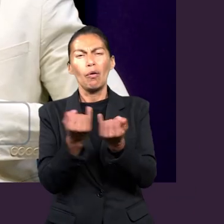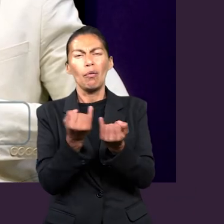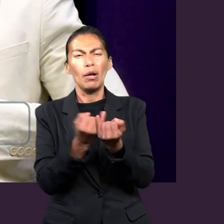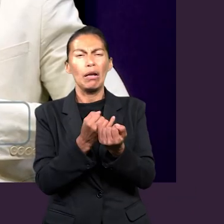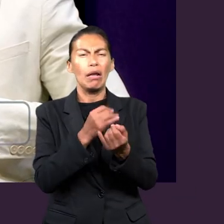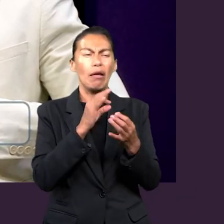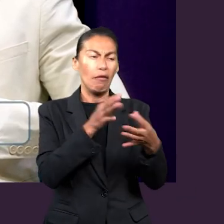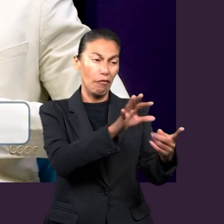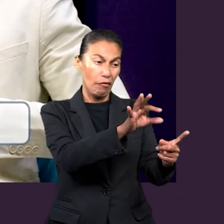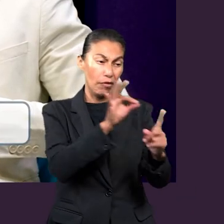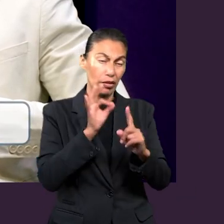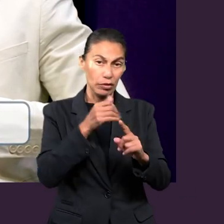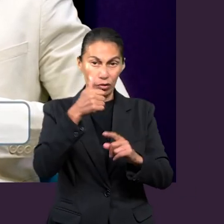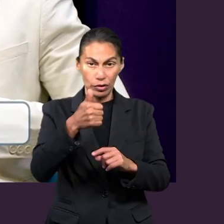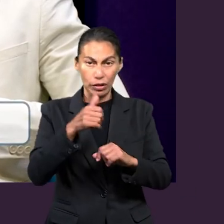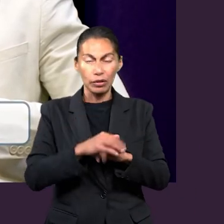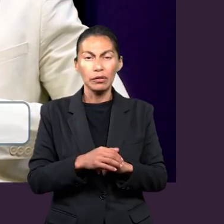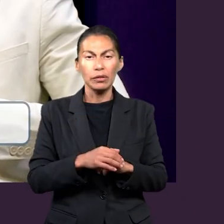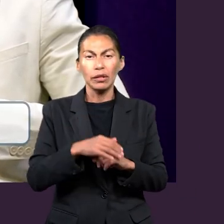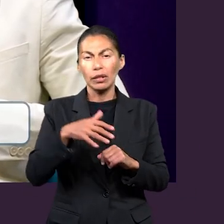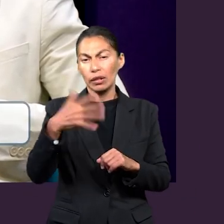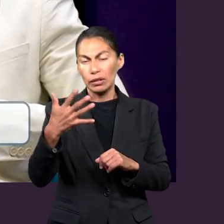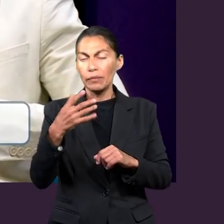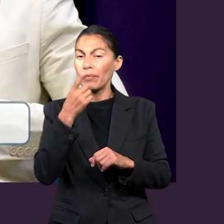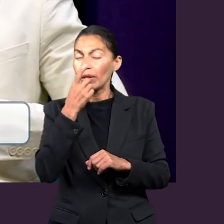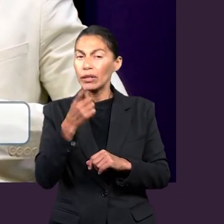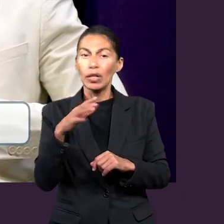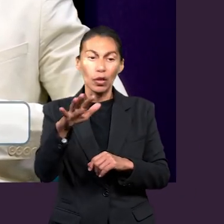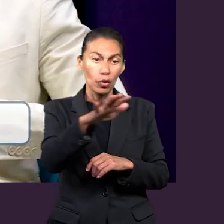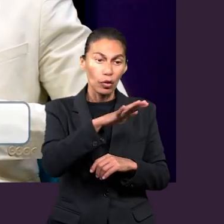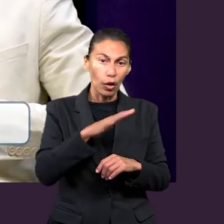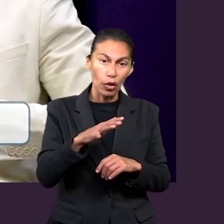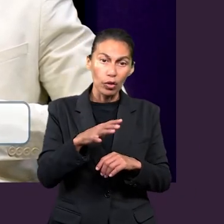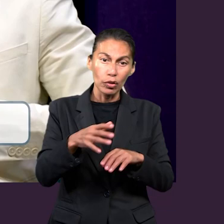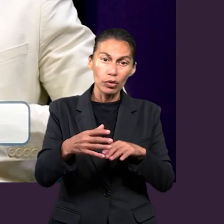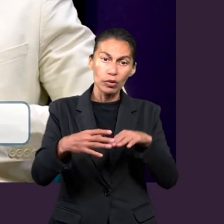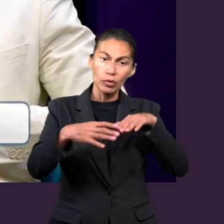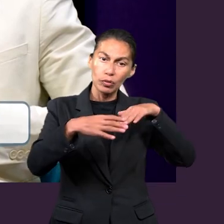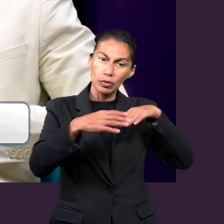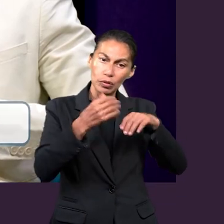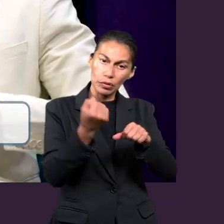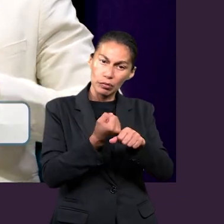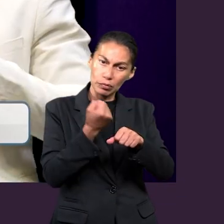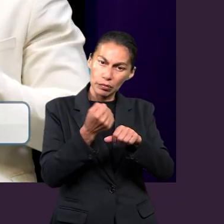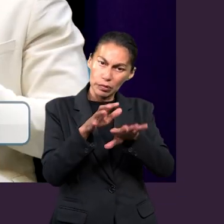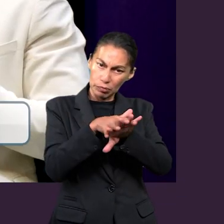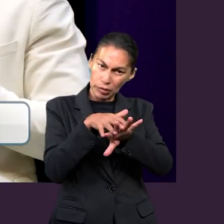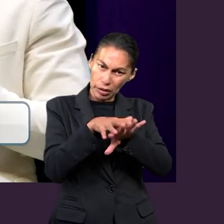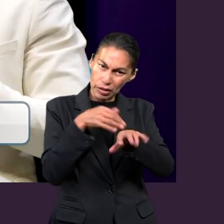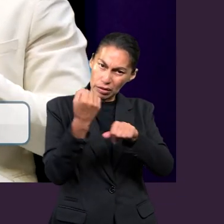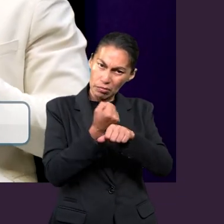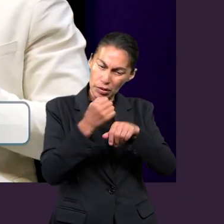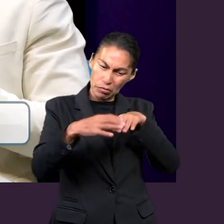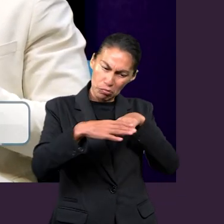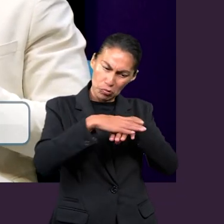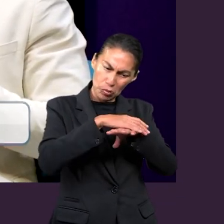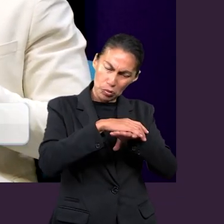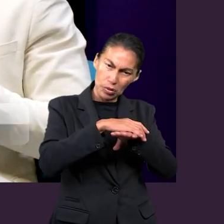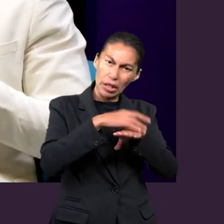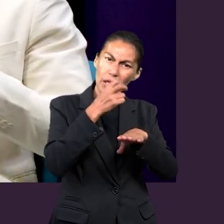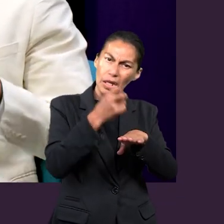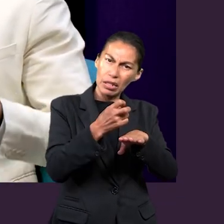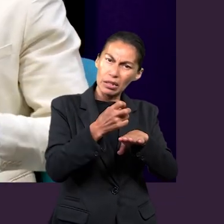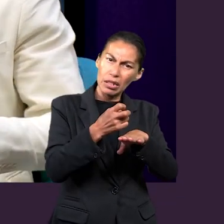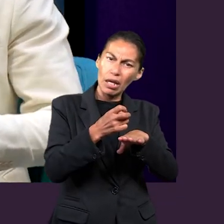versículo 15, como nos dice, y calzados los pies con el celo por anunciar el evangelio de la paz. El calzado es algo que debemos cuidar.